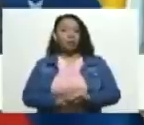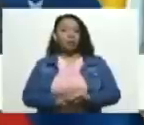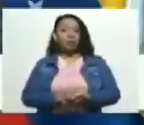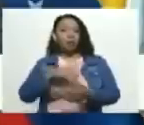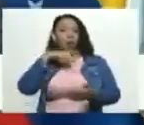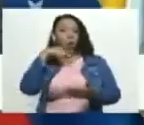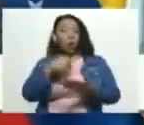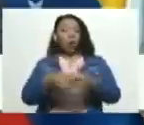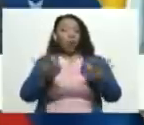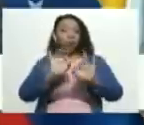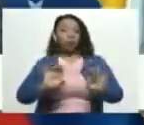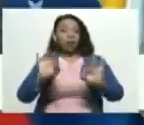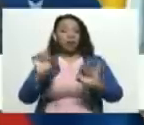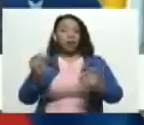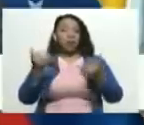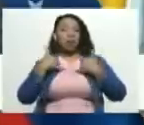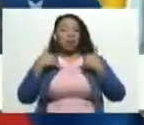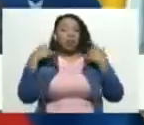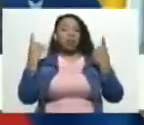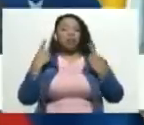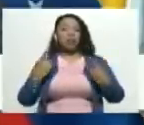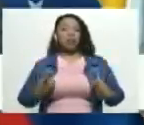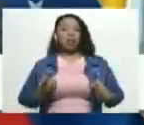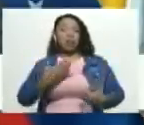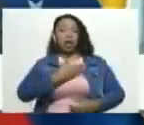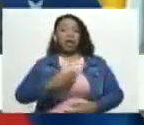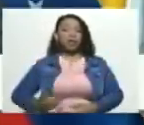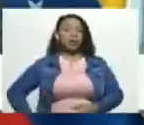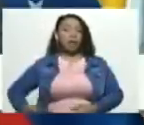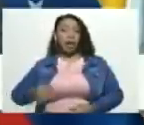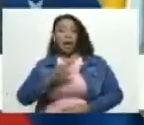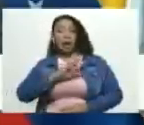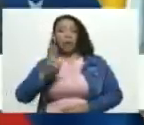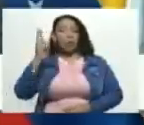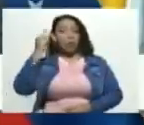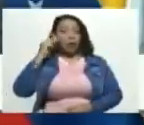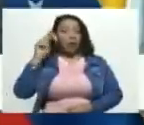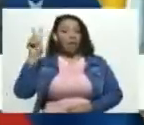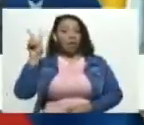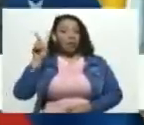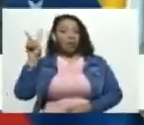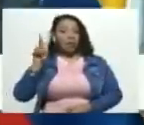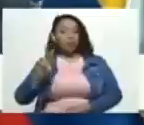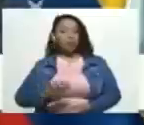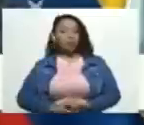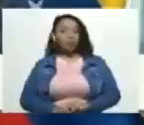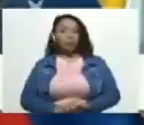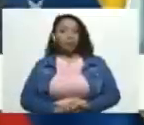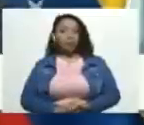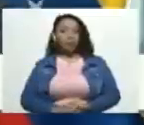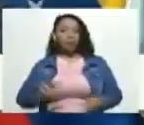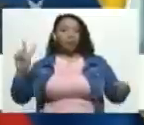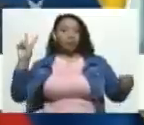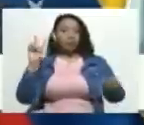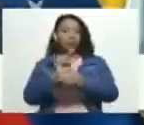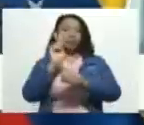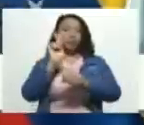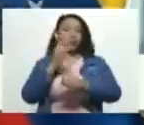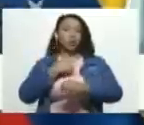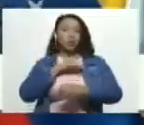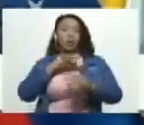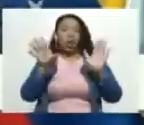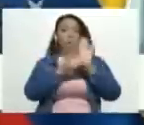se autoproclamó como presidente interino de la República Bolivariana de Venezuela, violando obviamente nuestra